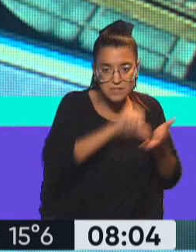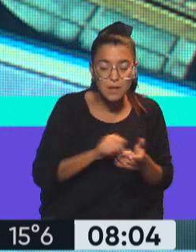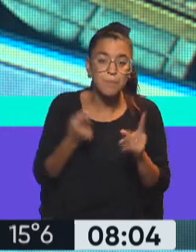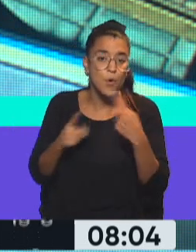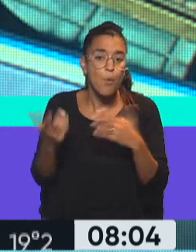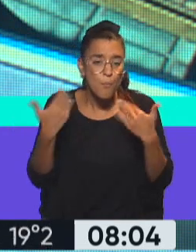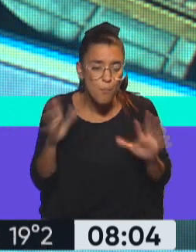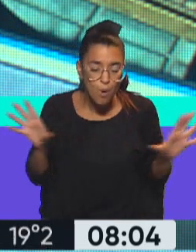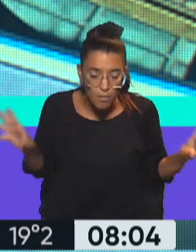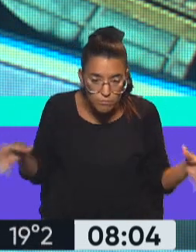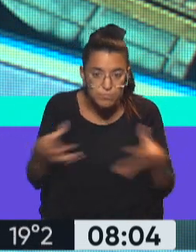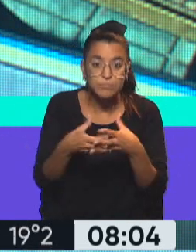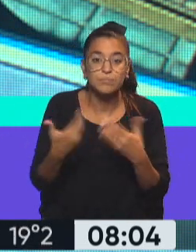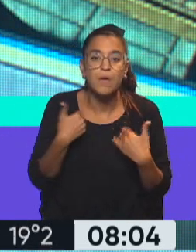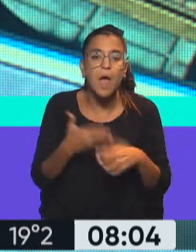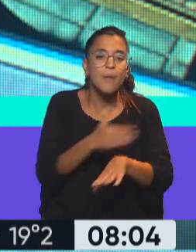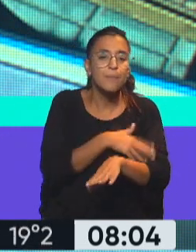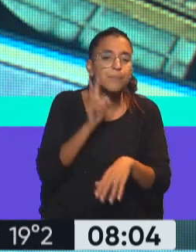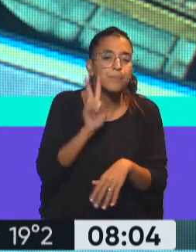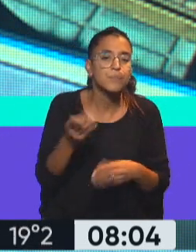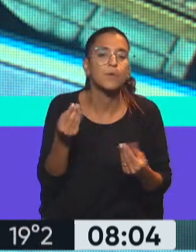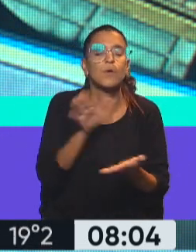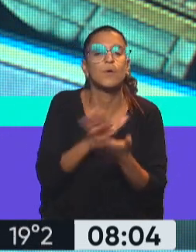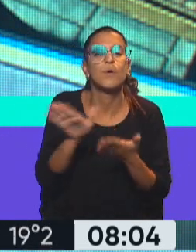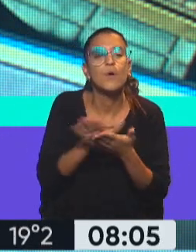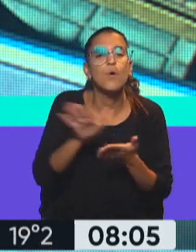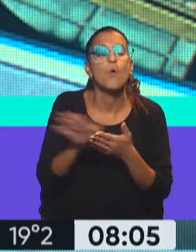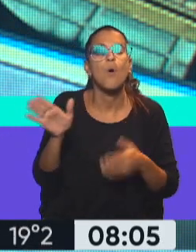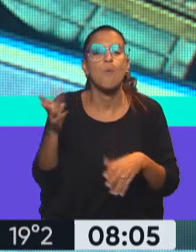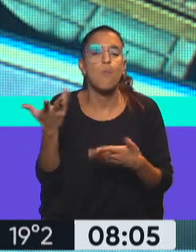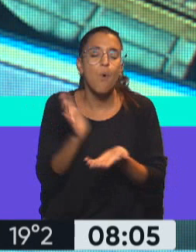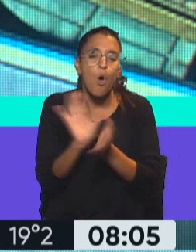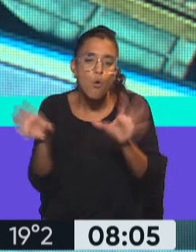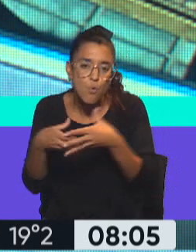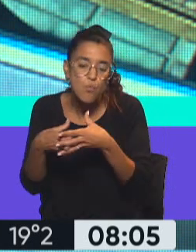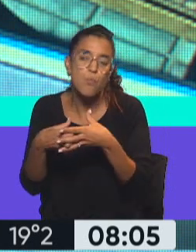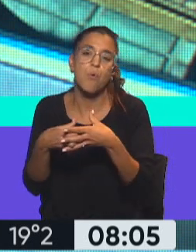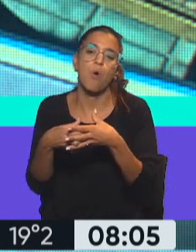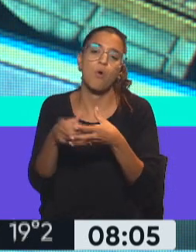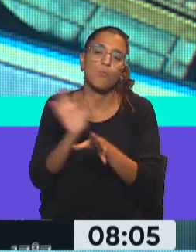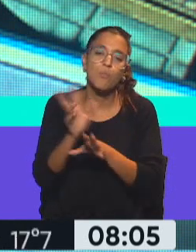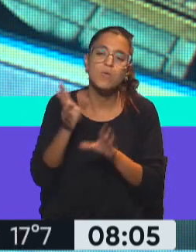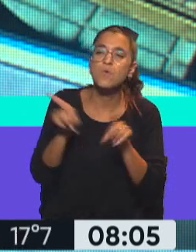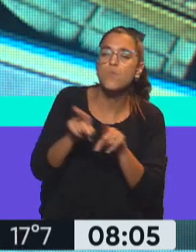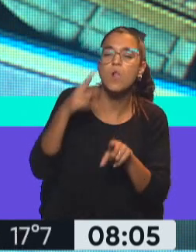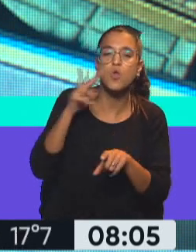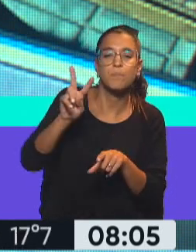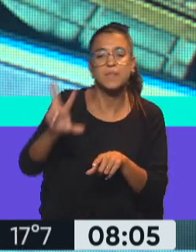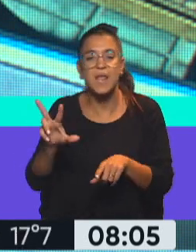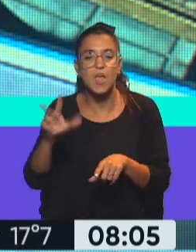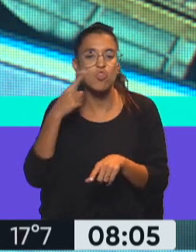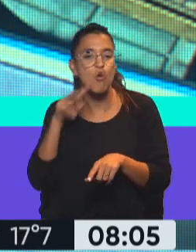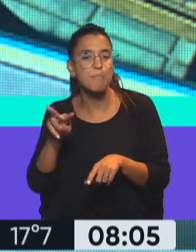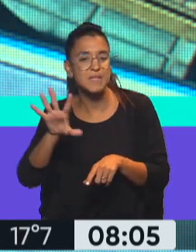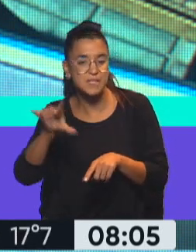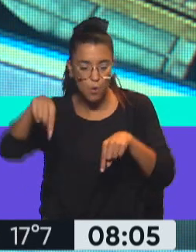se podría llegar a formar, antes de ver la nota, una especie de nuevo polo, como cerca del 2003, 2005, se